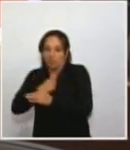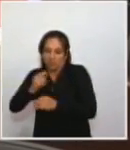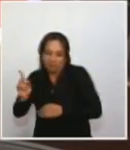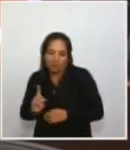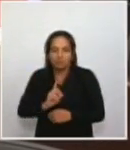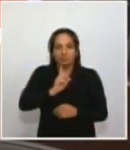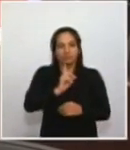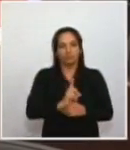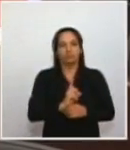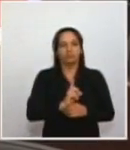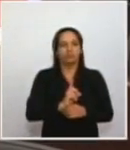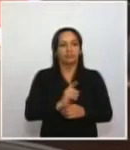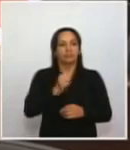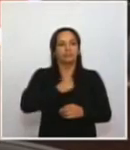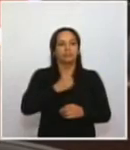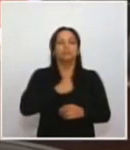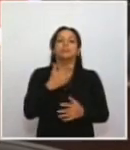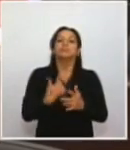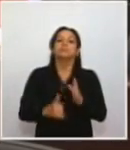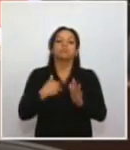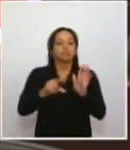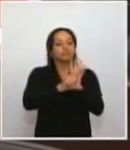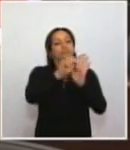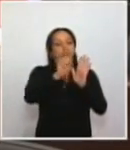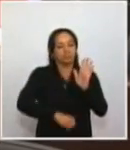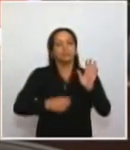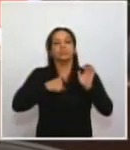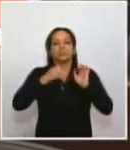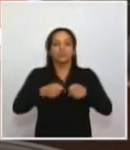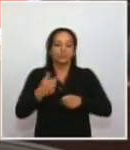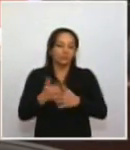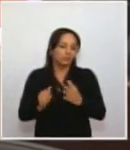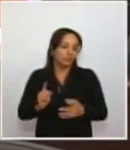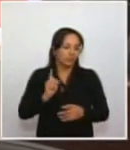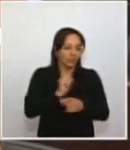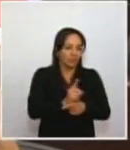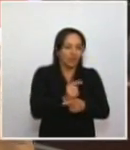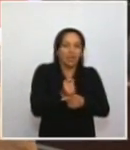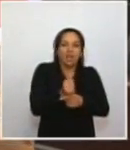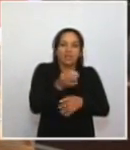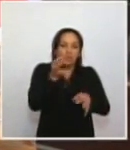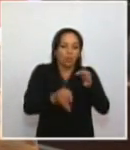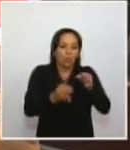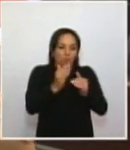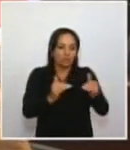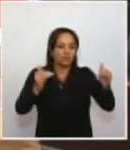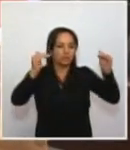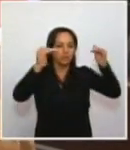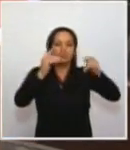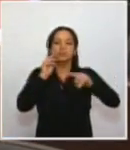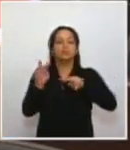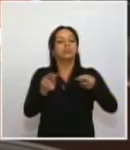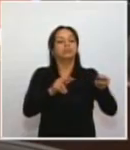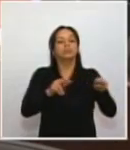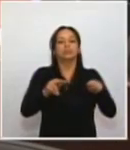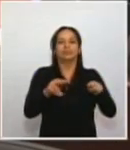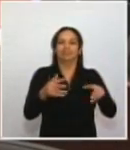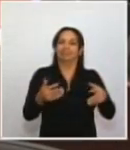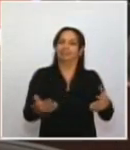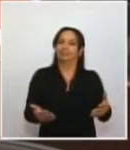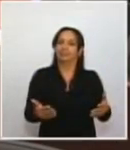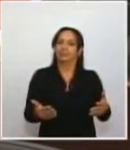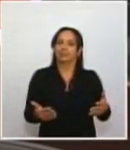Lo denominan y a algunos les dan la legitimidad de volverse en casi unos jueces supremos por encima de